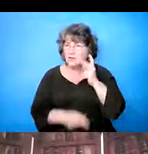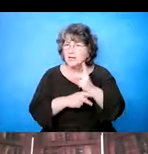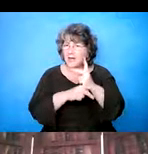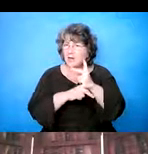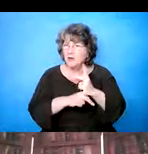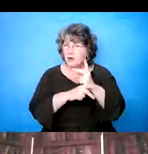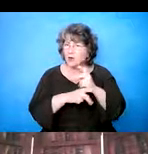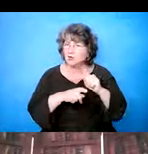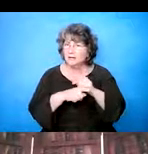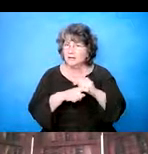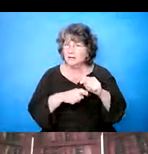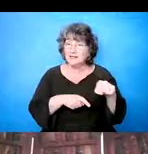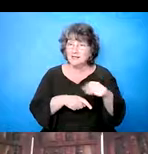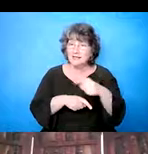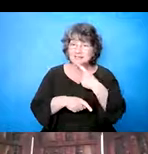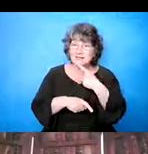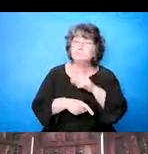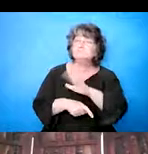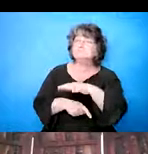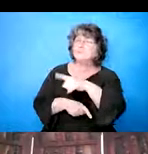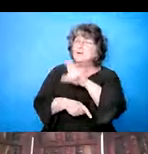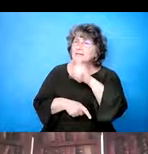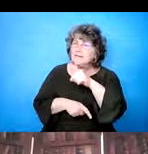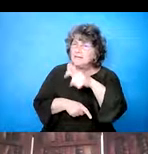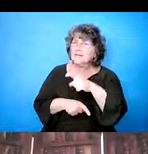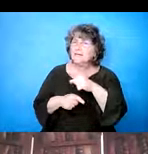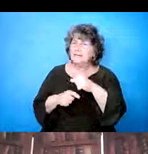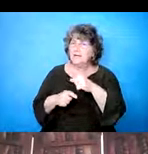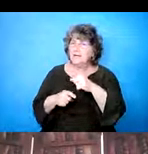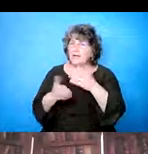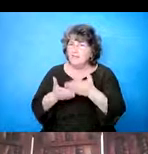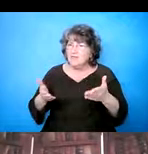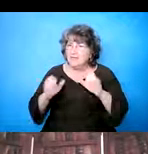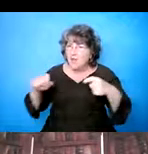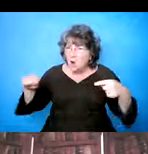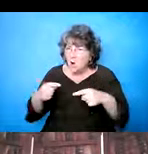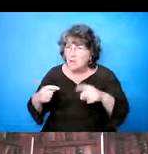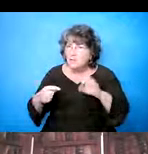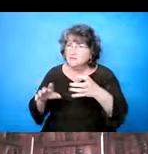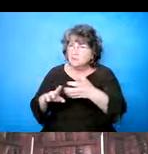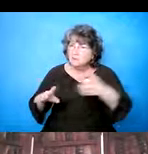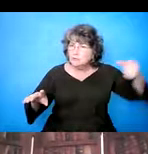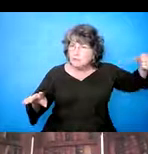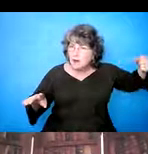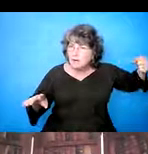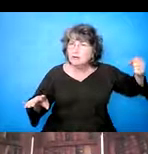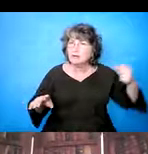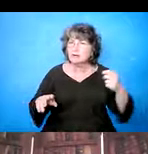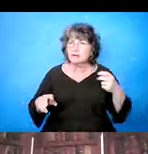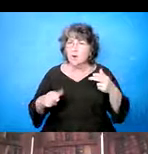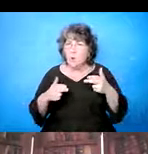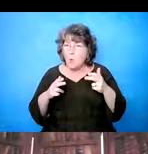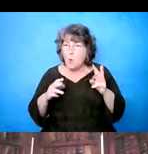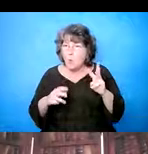tienen que mantener las cosas peligrosas, eh, lejos de las cosas que ellos, ustedes, de los niños que ustedes supervisan, se